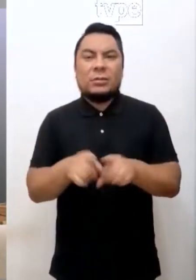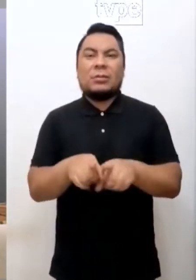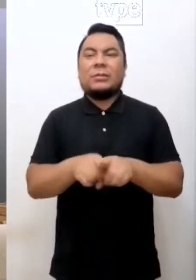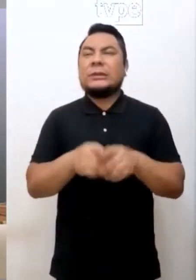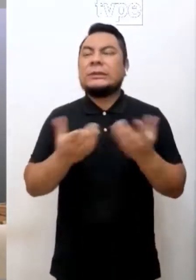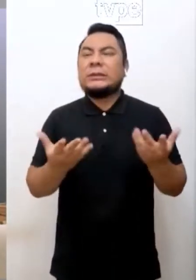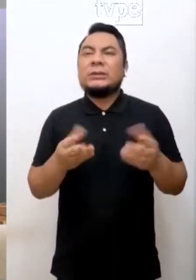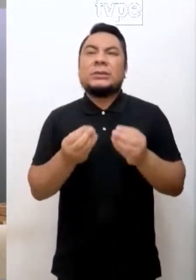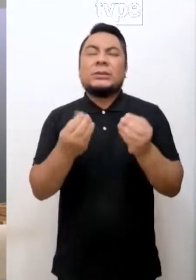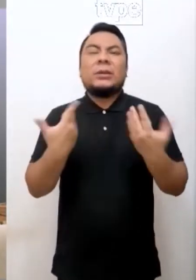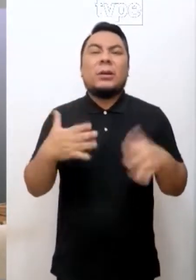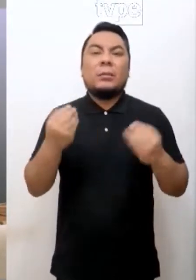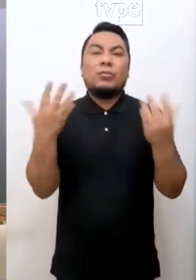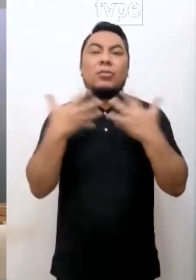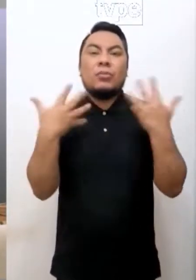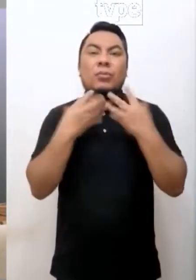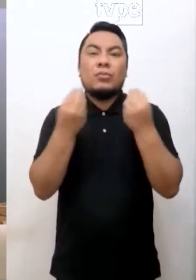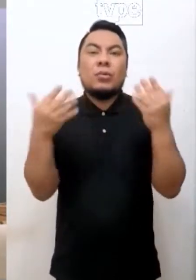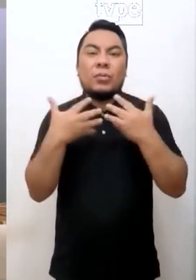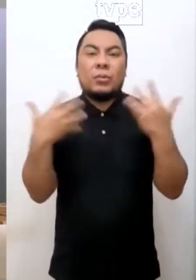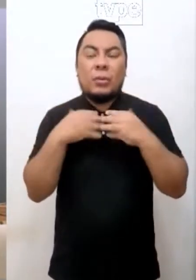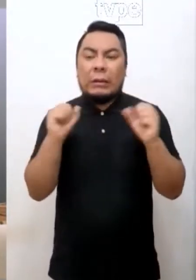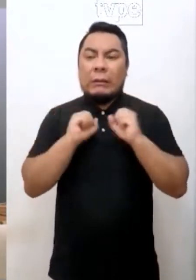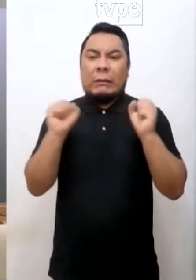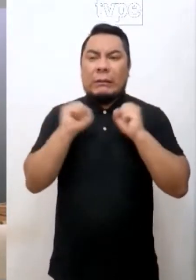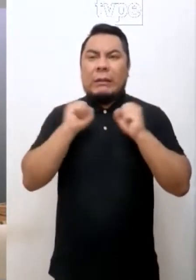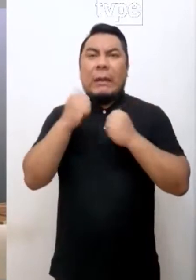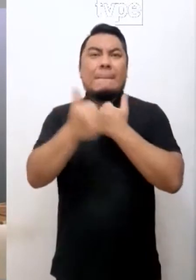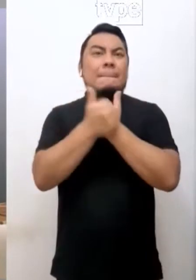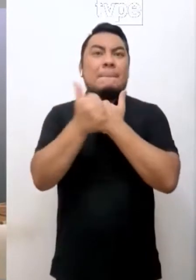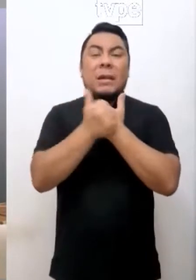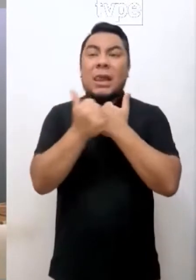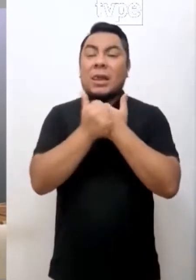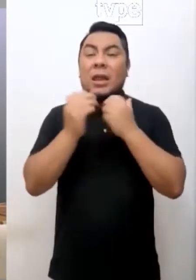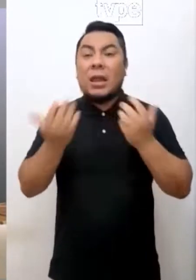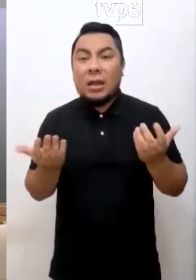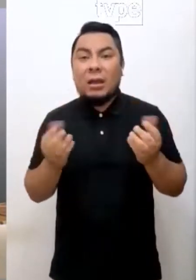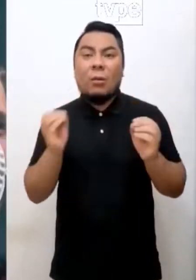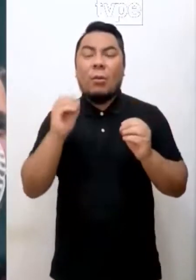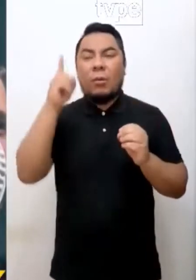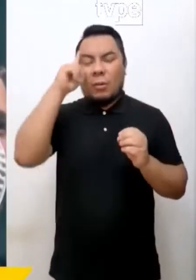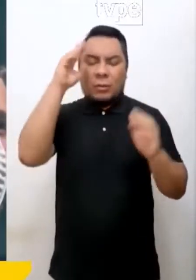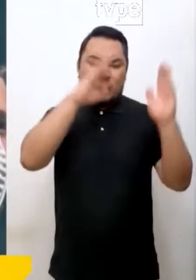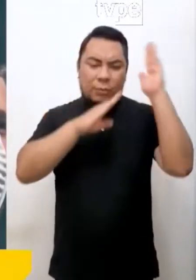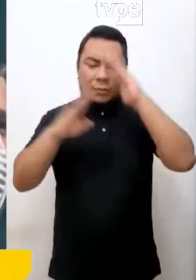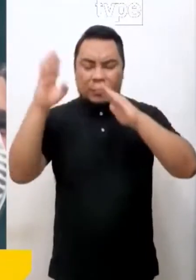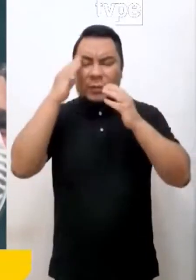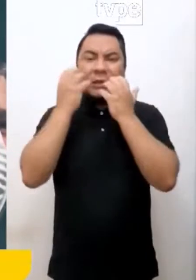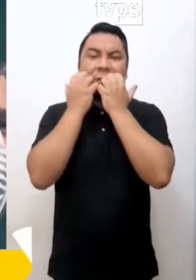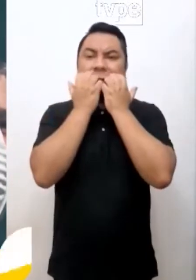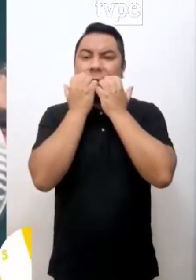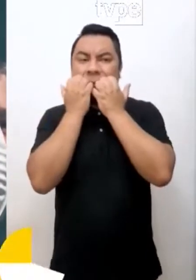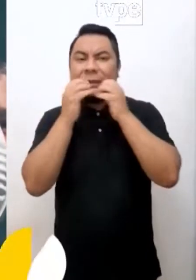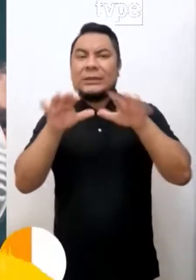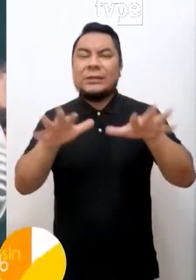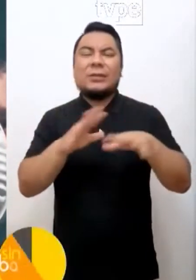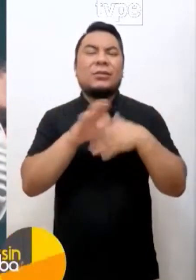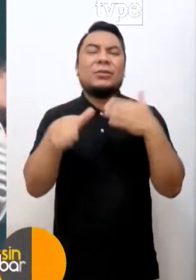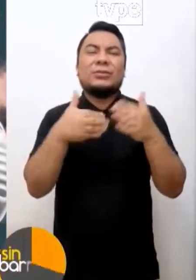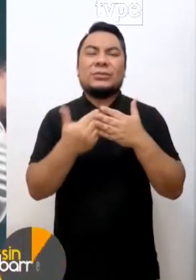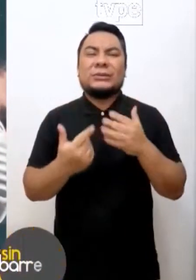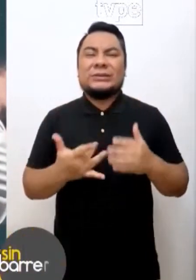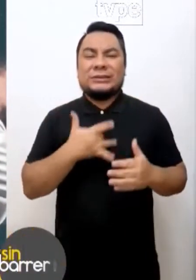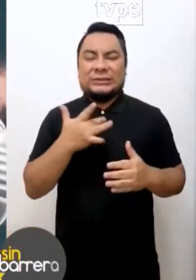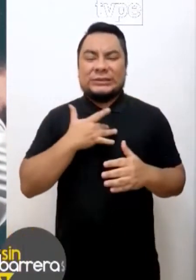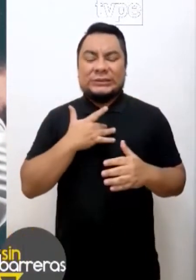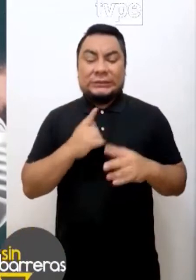presentarse síntomas como mucho o excesivo miedo, ¿no? La de que algo va a pasar, inquietud, nerviosismo, ¿no?